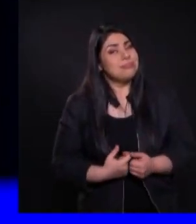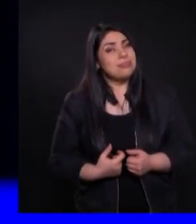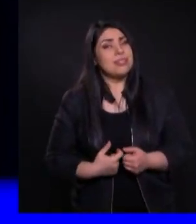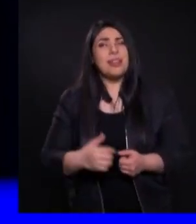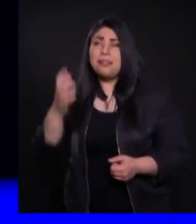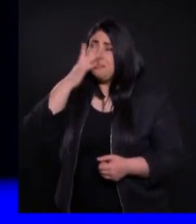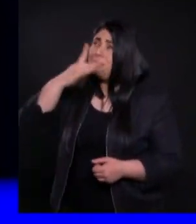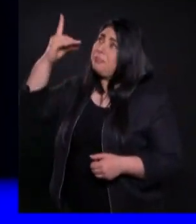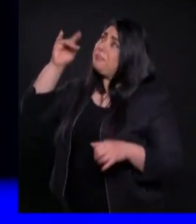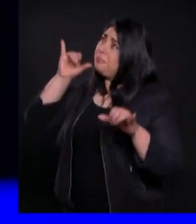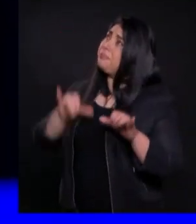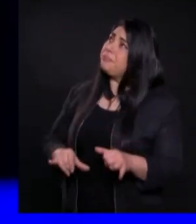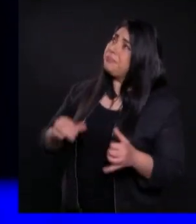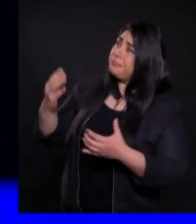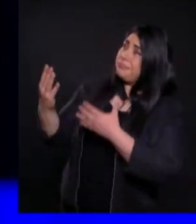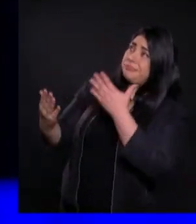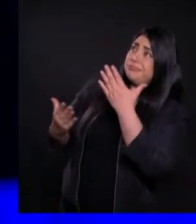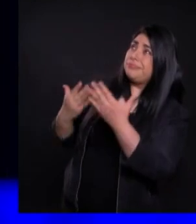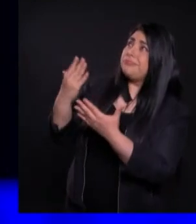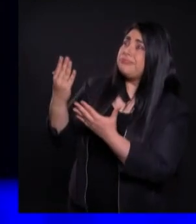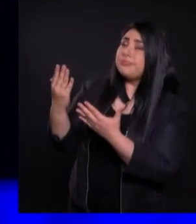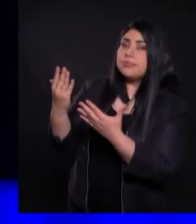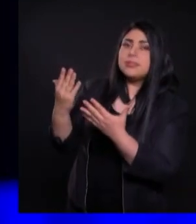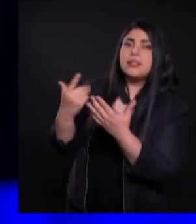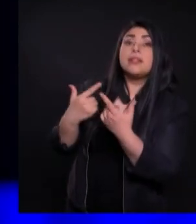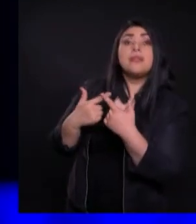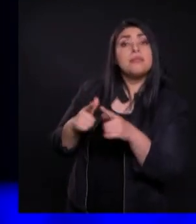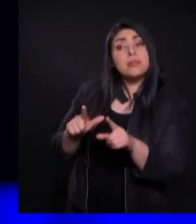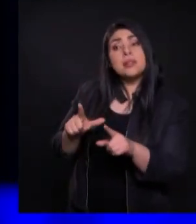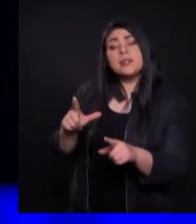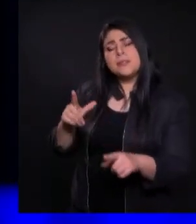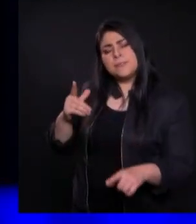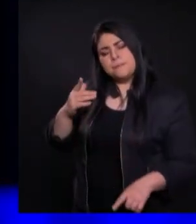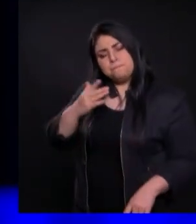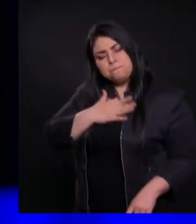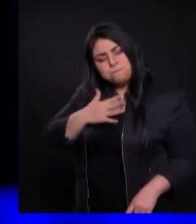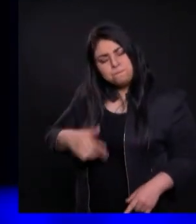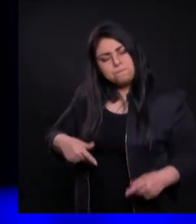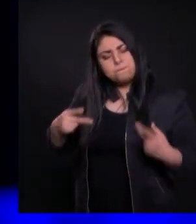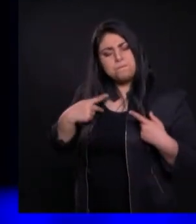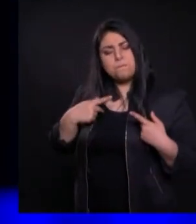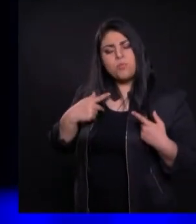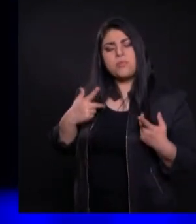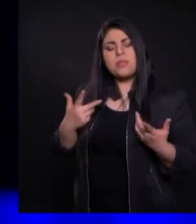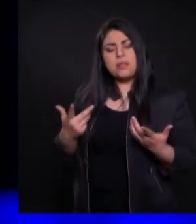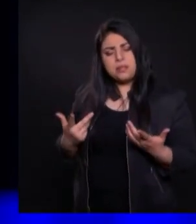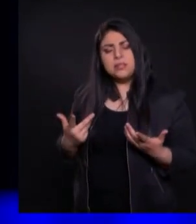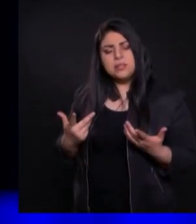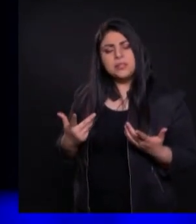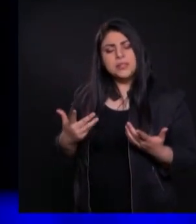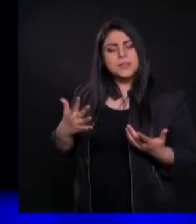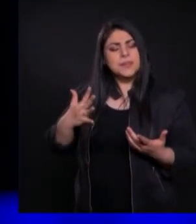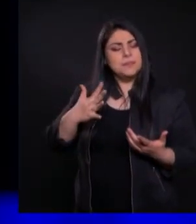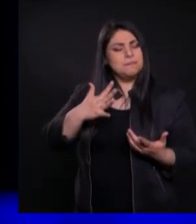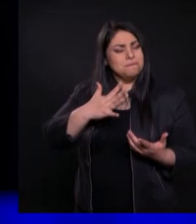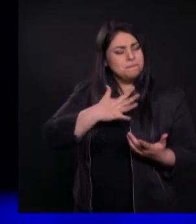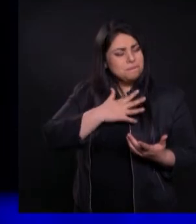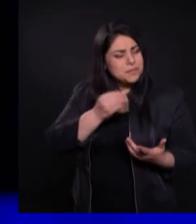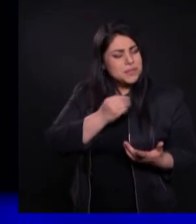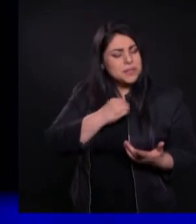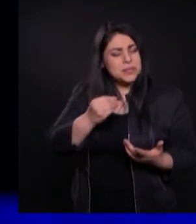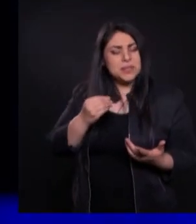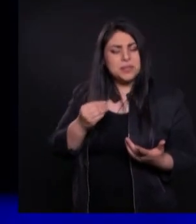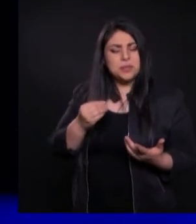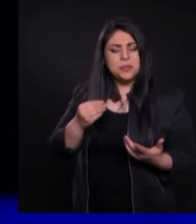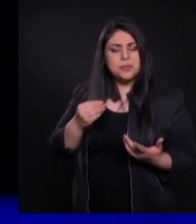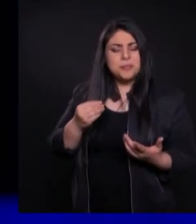estoy Para servirte Sino Señor Si es necesario Negarme a mí Negarme a mis sueños A mis anhelos ¿Sabe